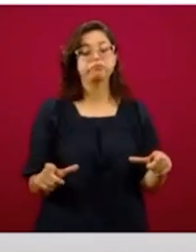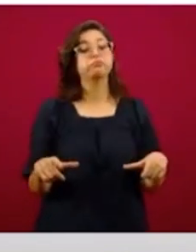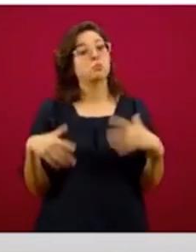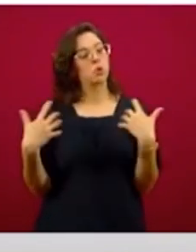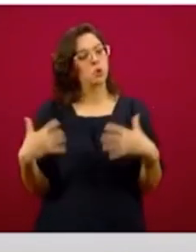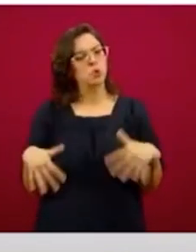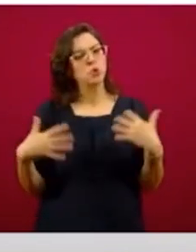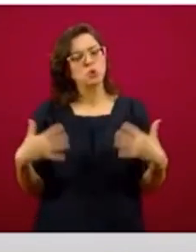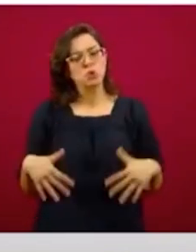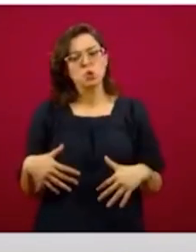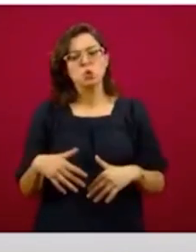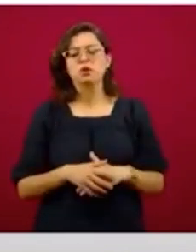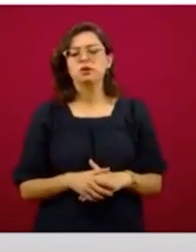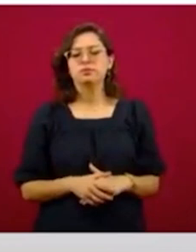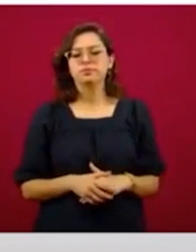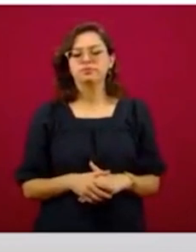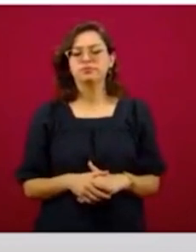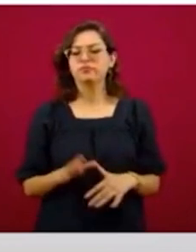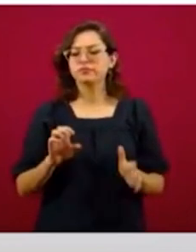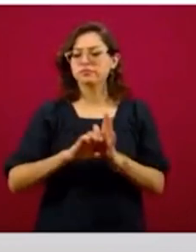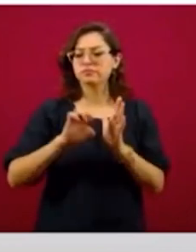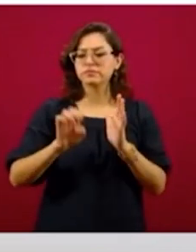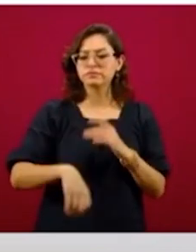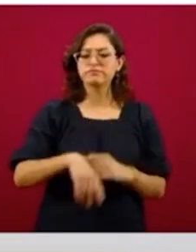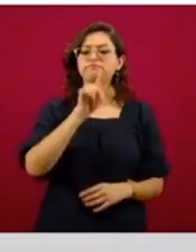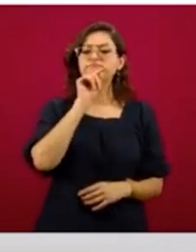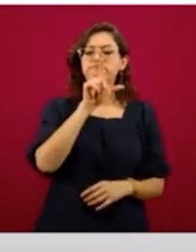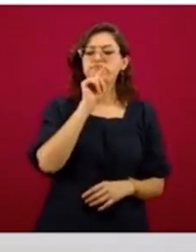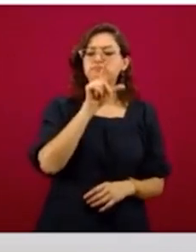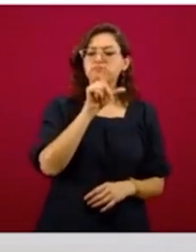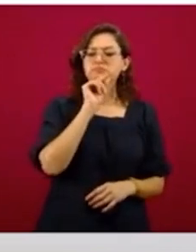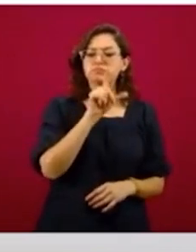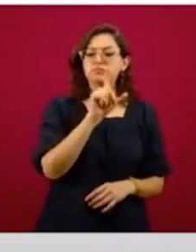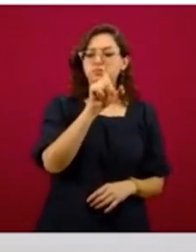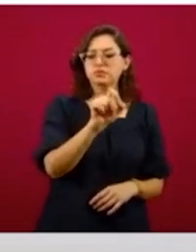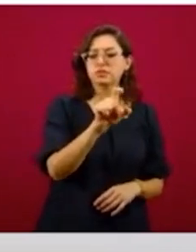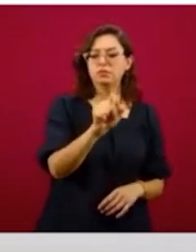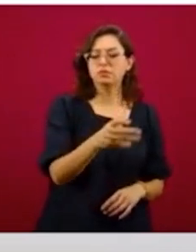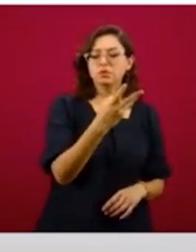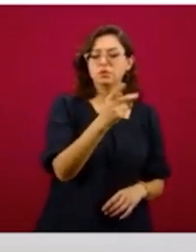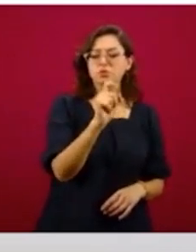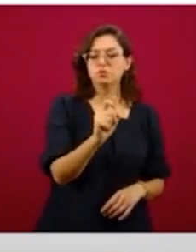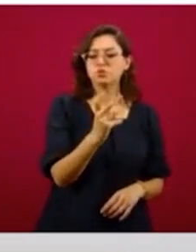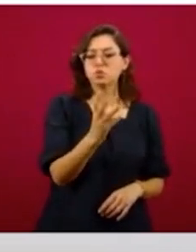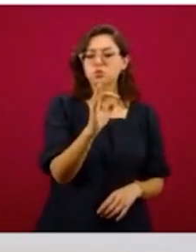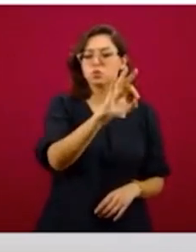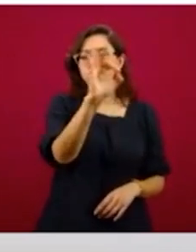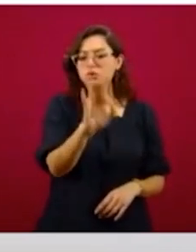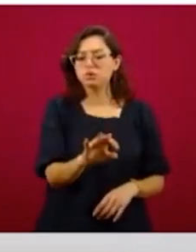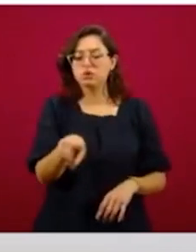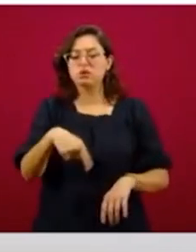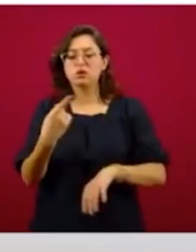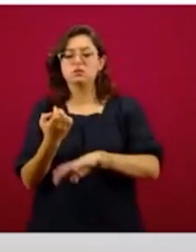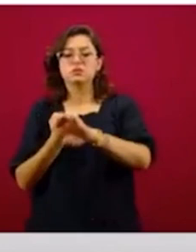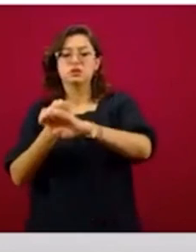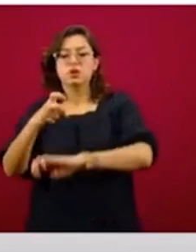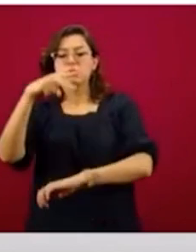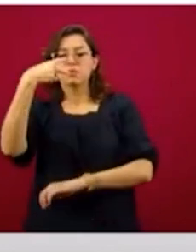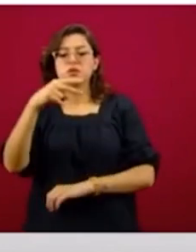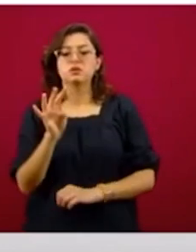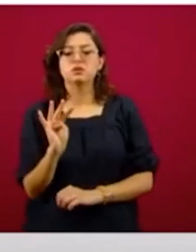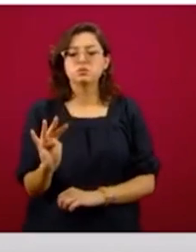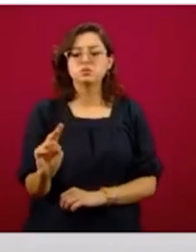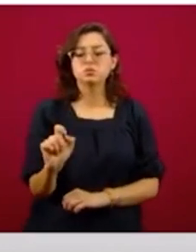significativa. En el caso, por ejemplo, de Jalisco, 24.4 por ciento y en el caso del Estado de